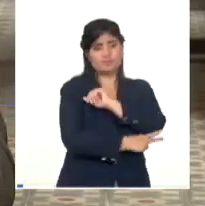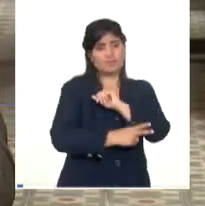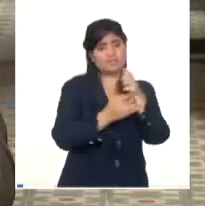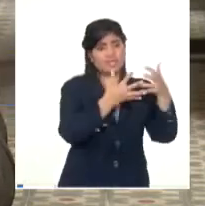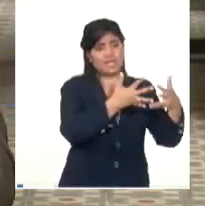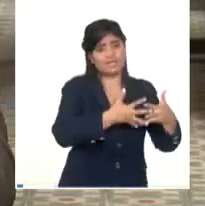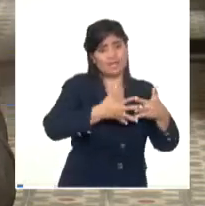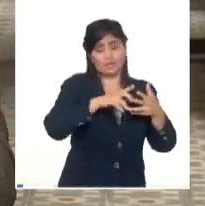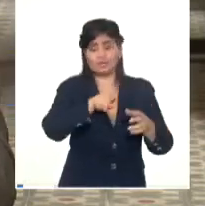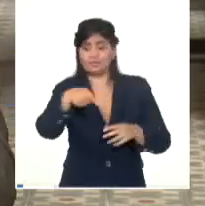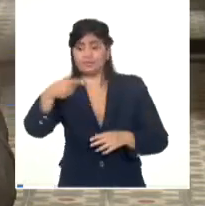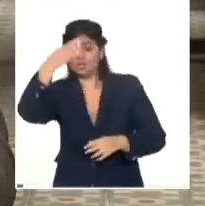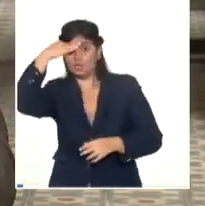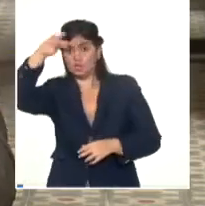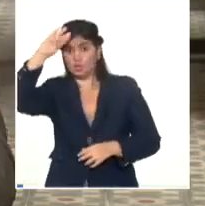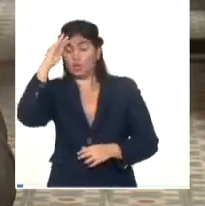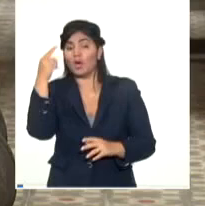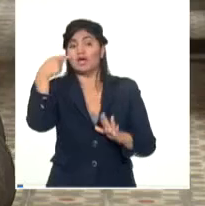Unidos y Cuba,